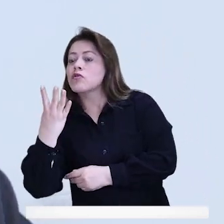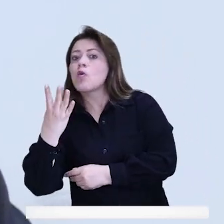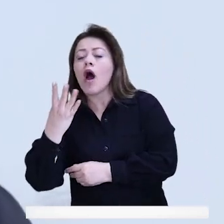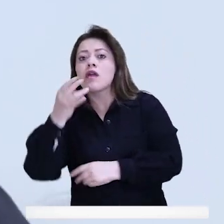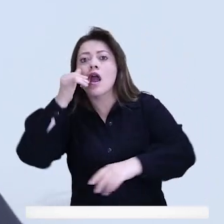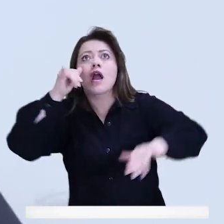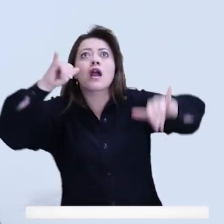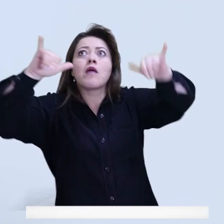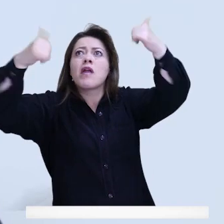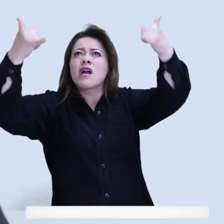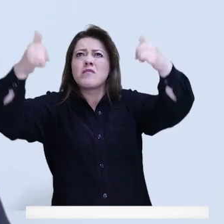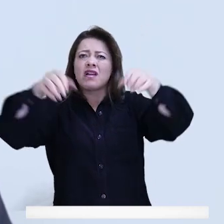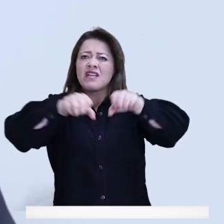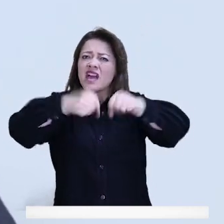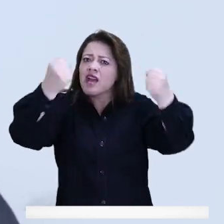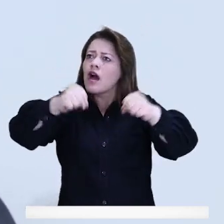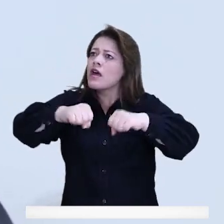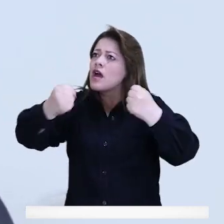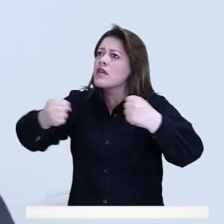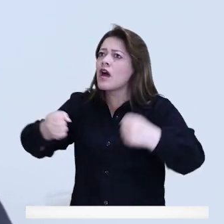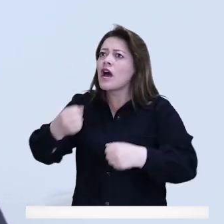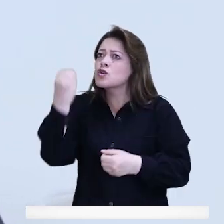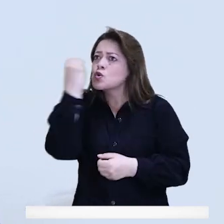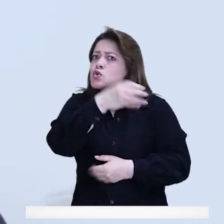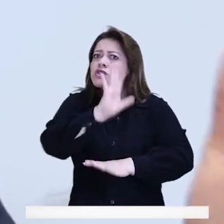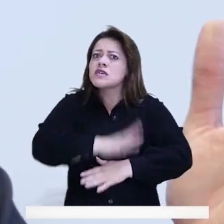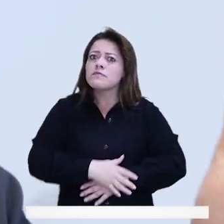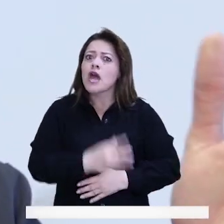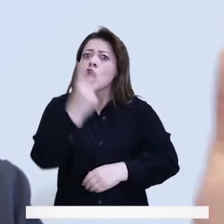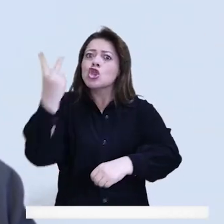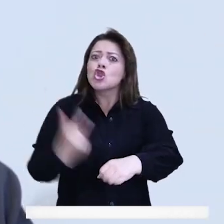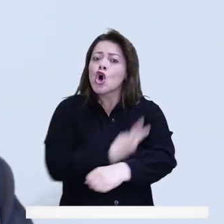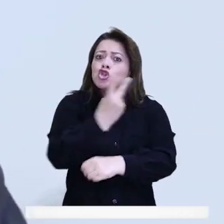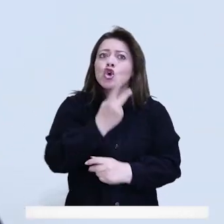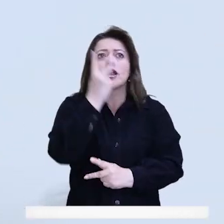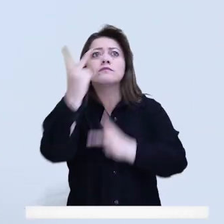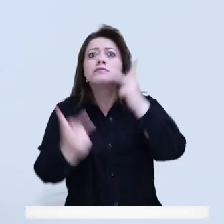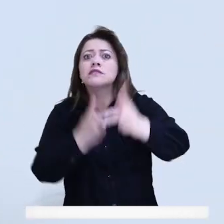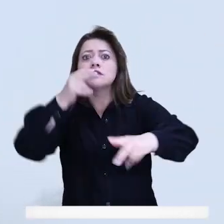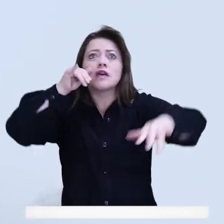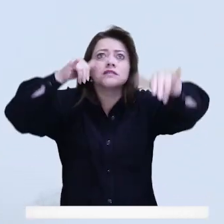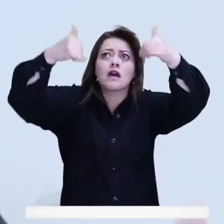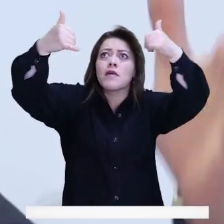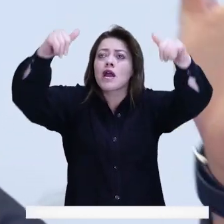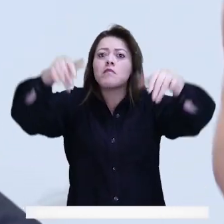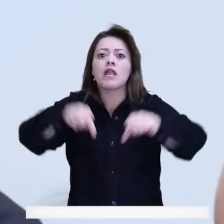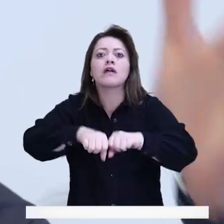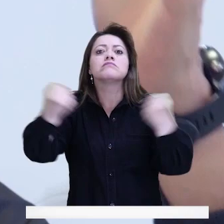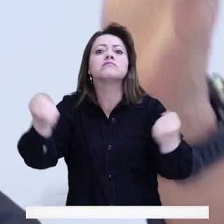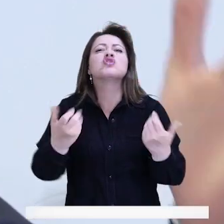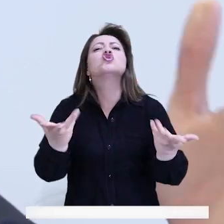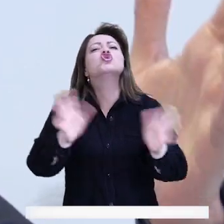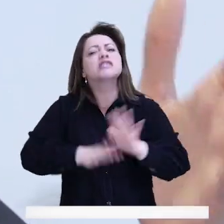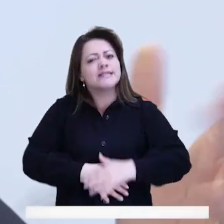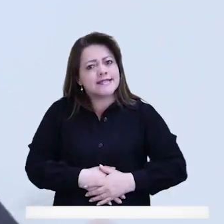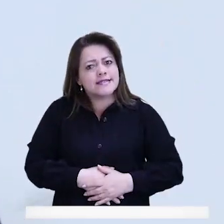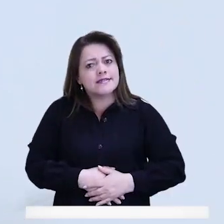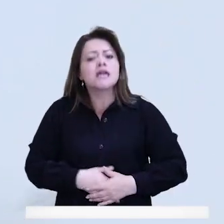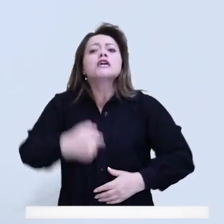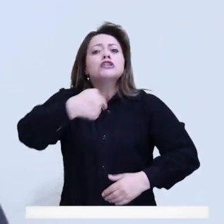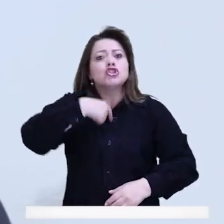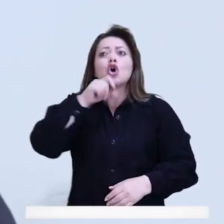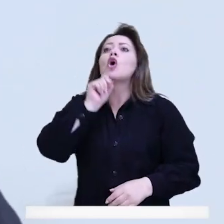Cuando llegamos encontramos que las cámaras del C4 no funcionaban. Demoramos dos horas haciendo esta visita y las cámaras nunca